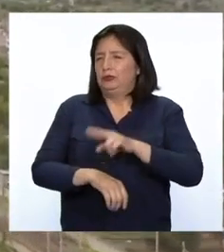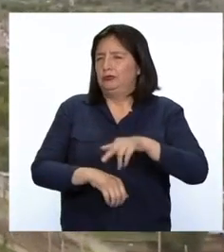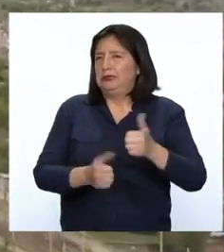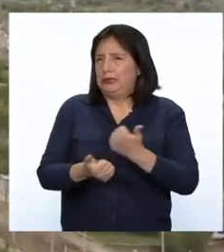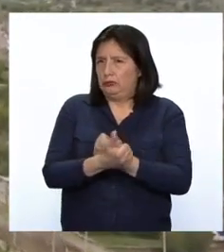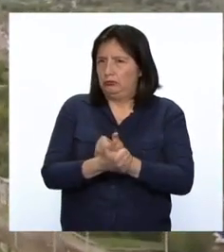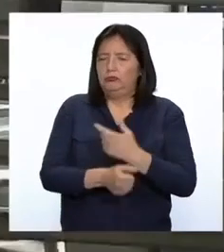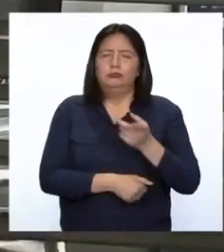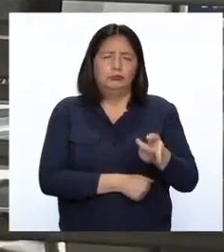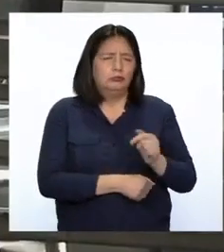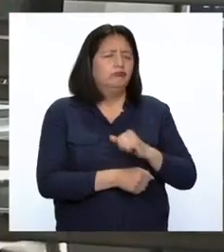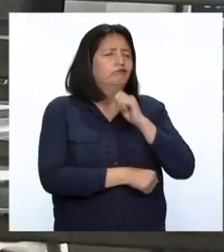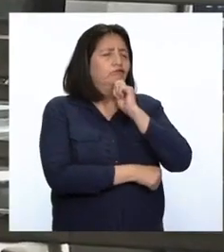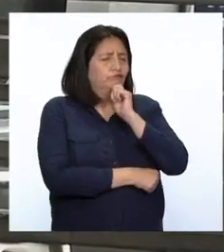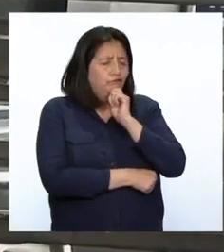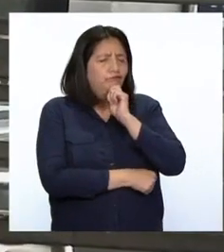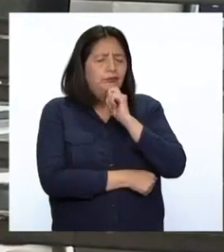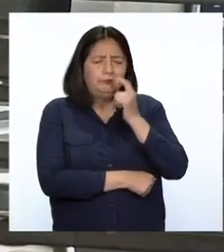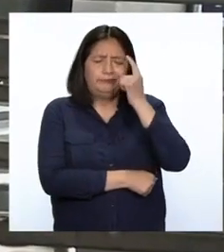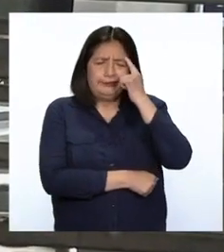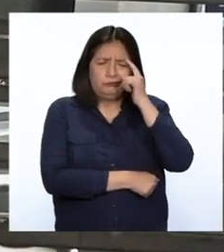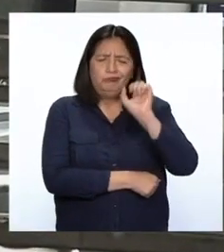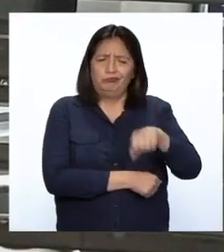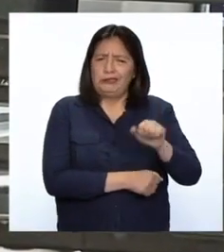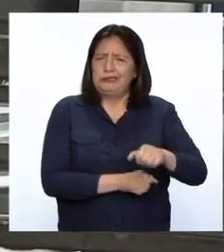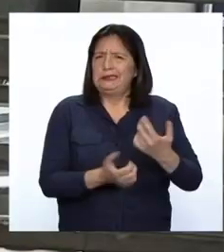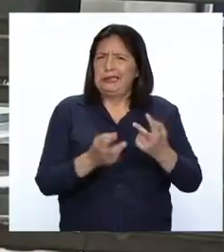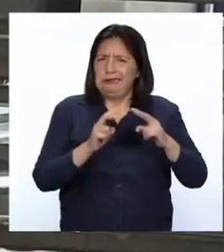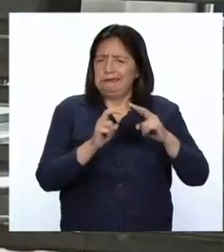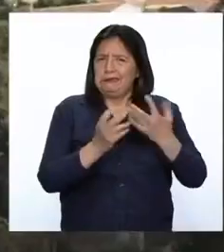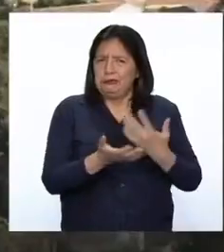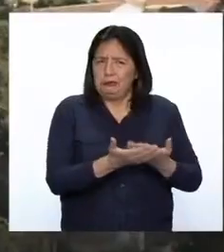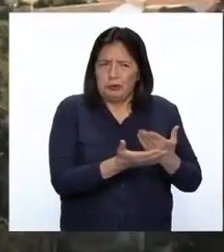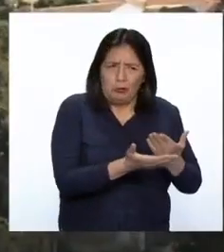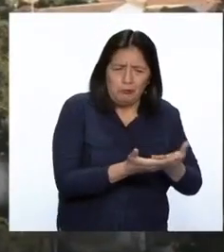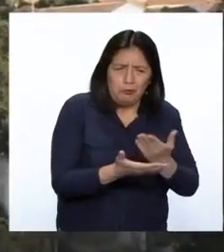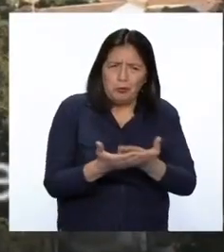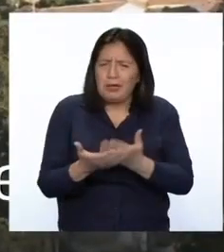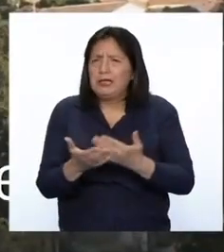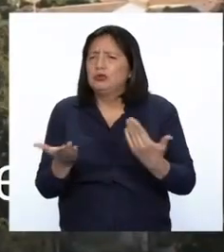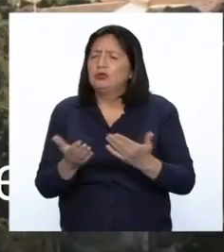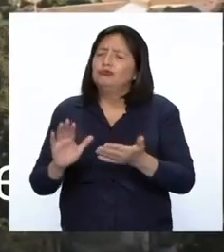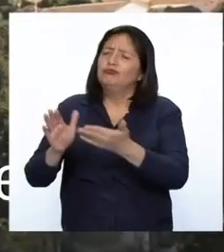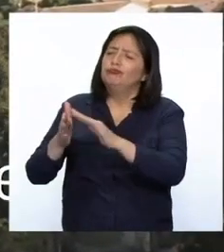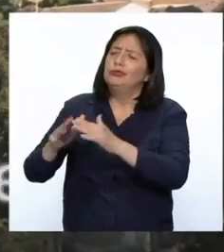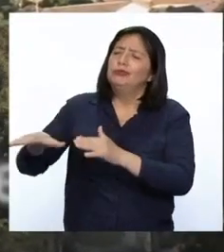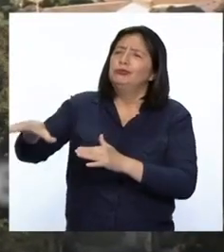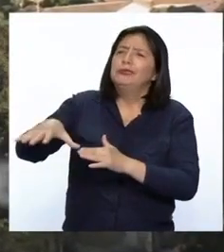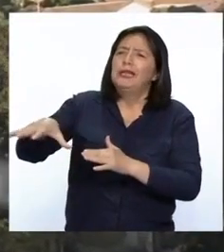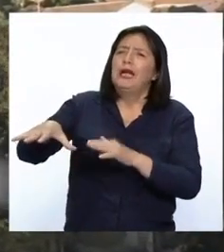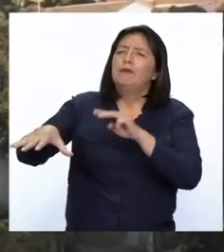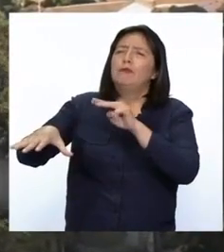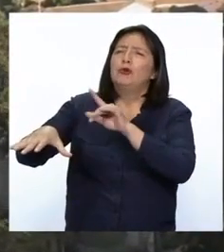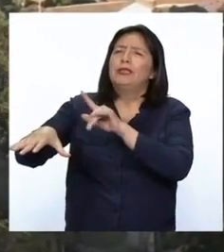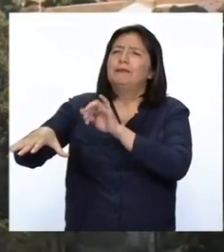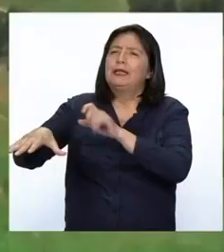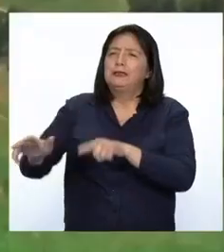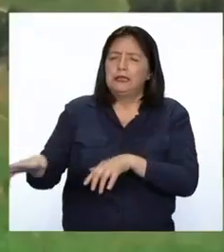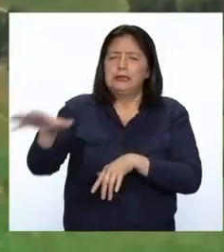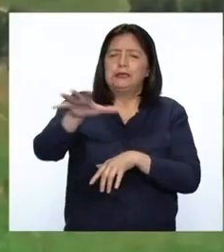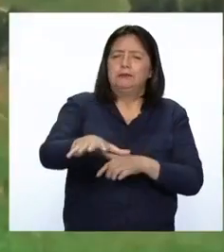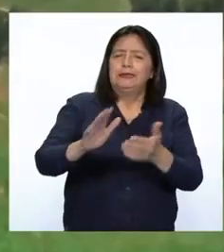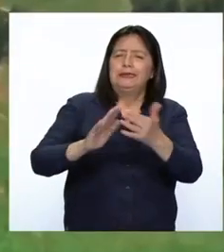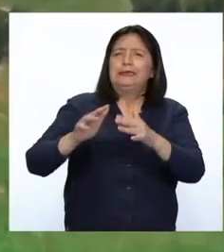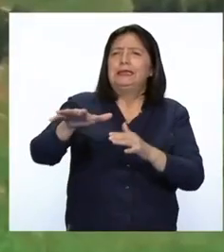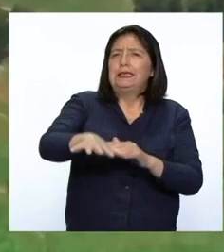Se optó en sacar y hacer las pruebas. Primero en el asentamiento humano de Mollepata, luego pasamos al centro